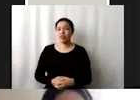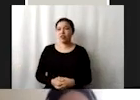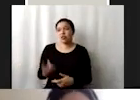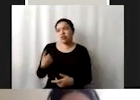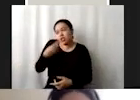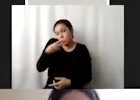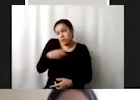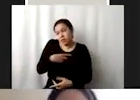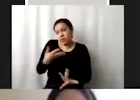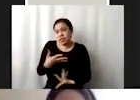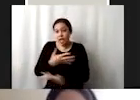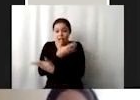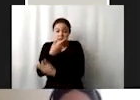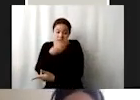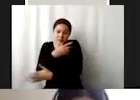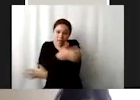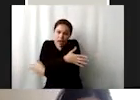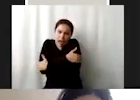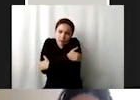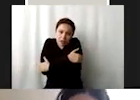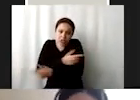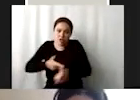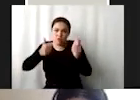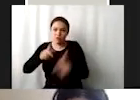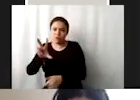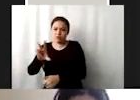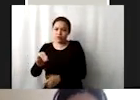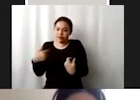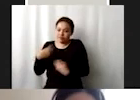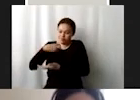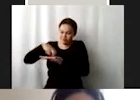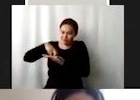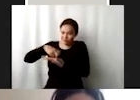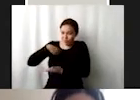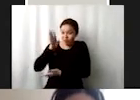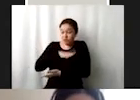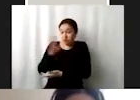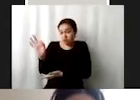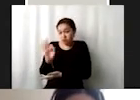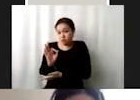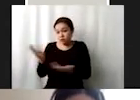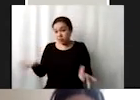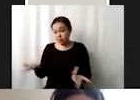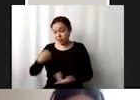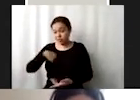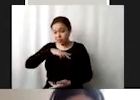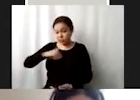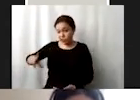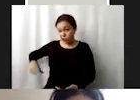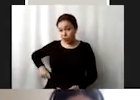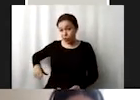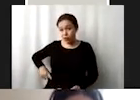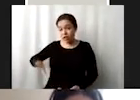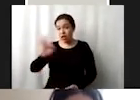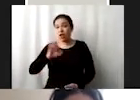estoy mal abrazos y no balazos o sea estos son temas que sin duda nuestro gobierno pudiese abordar de una mejor